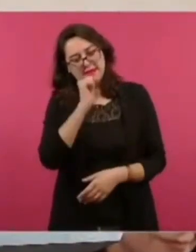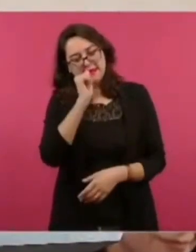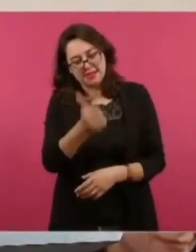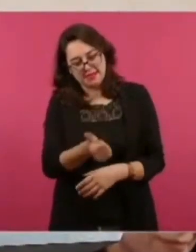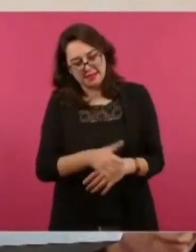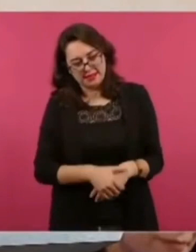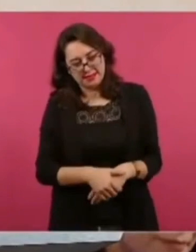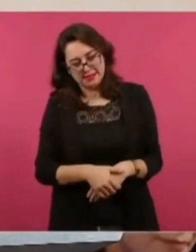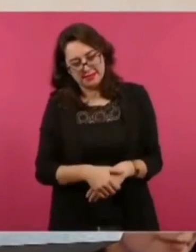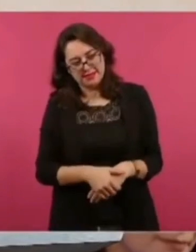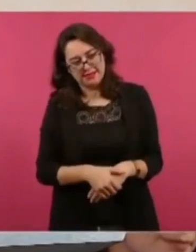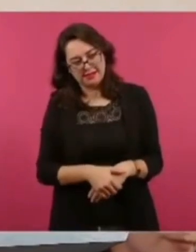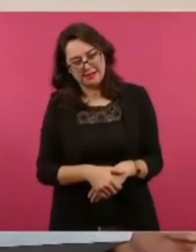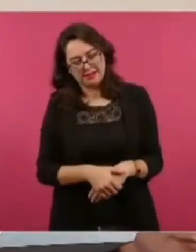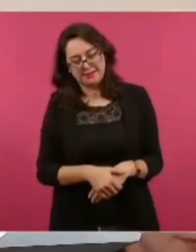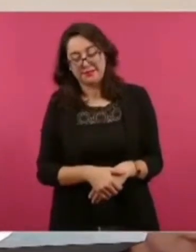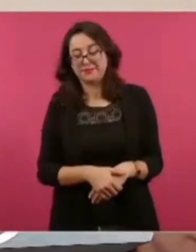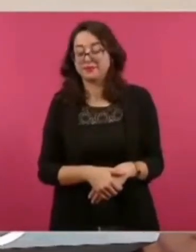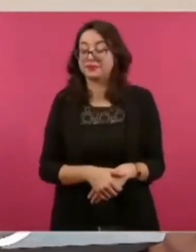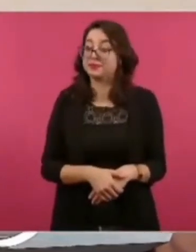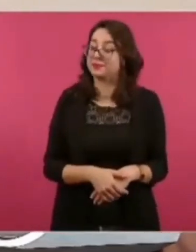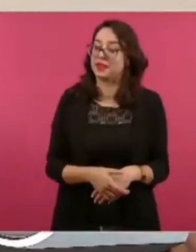Compra y vende piratería,